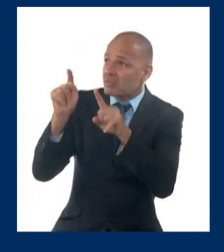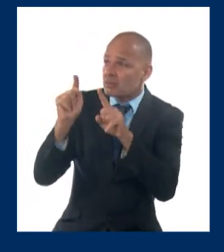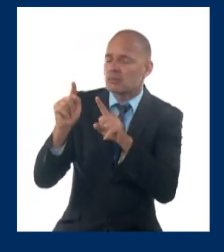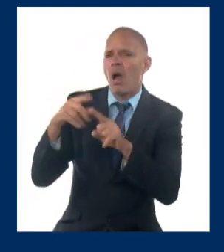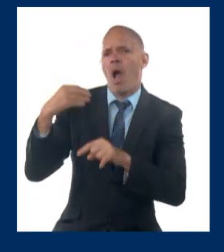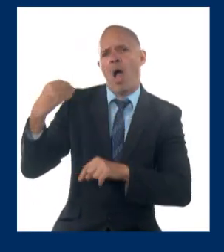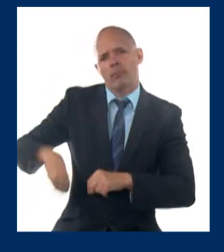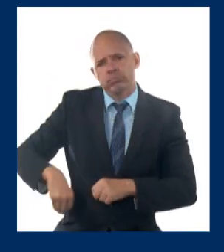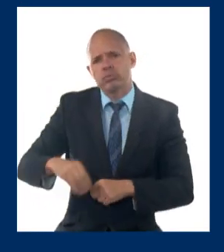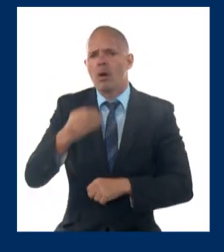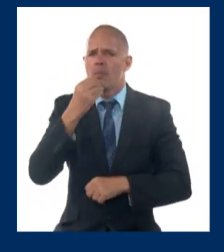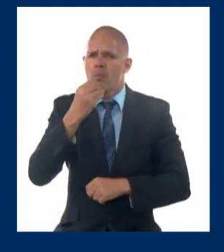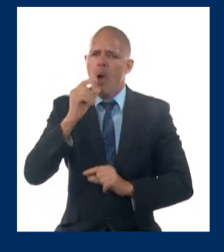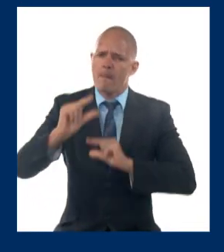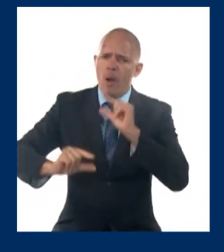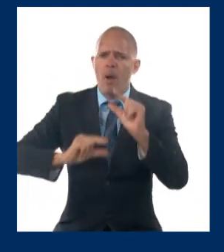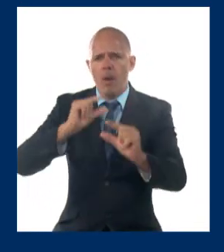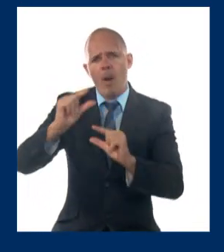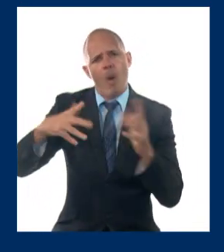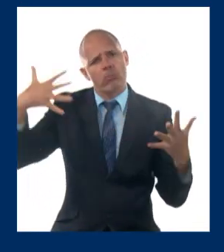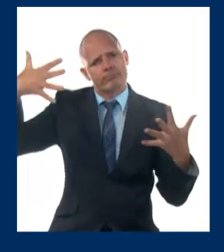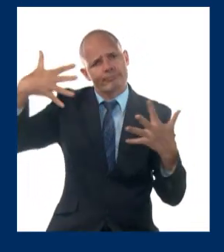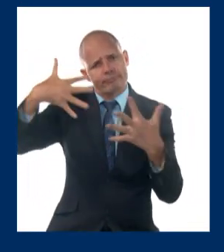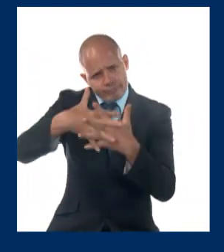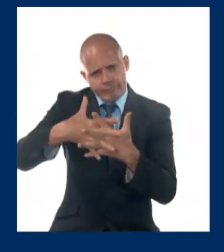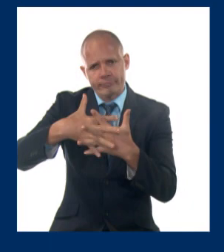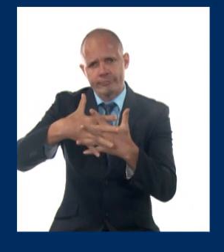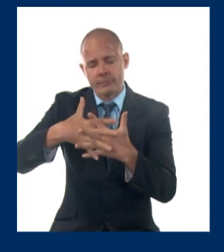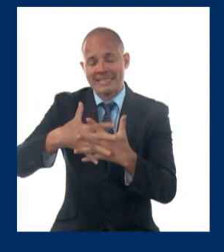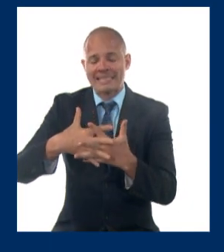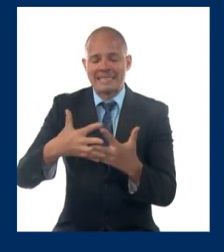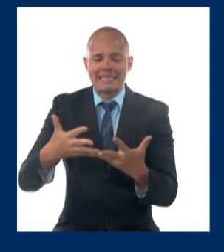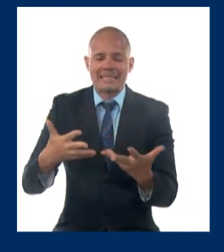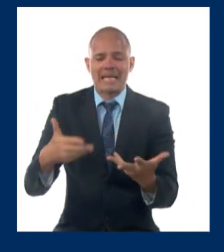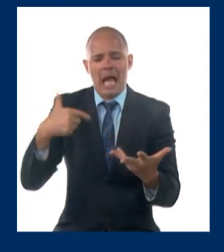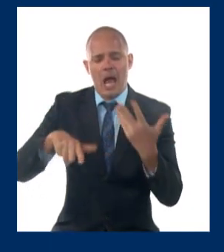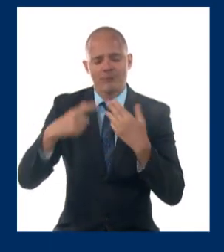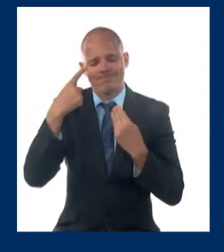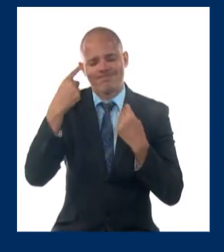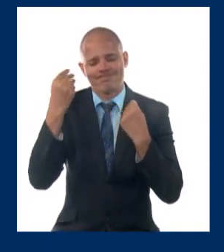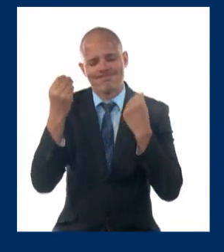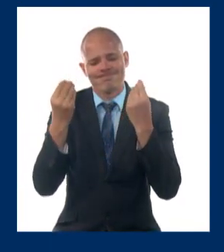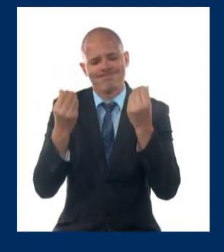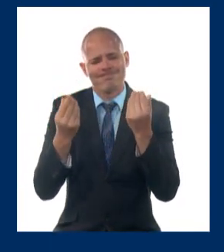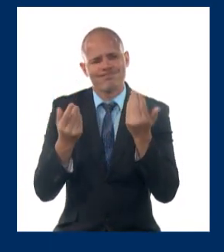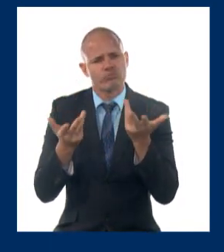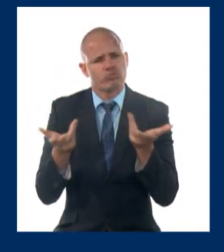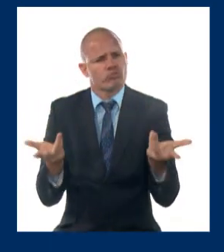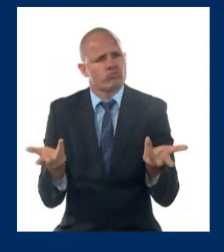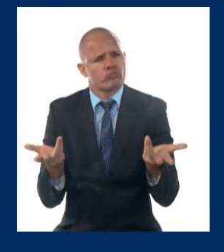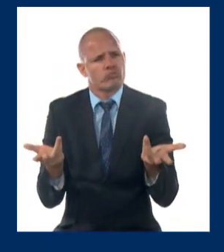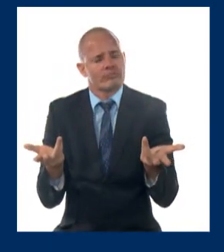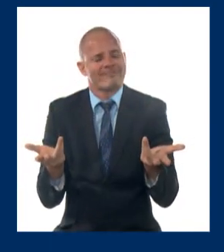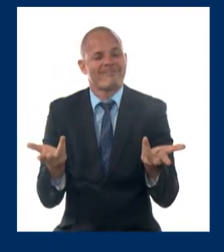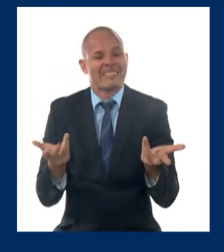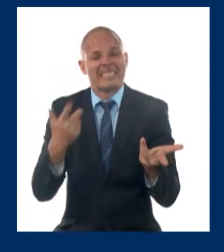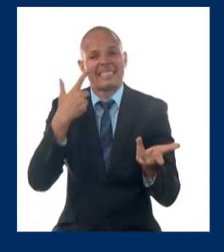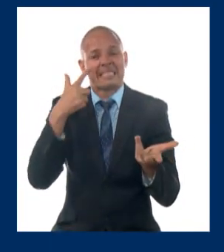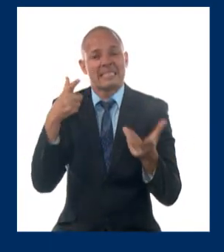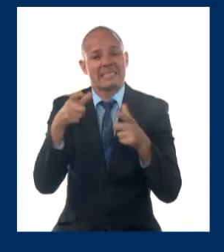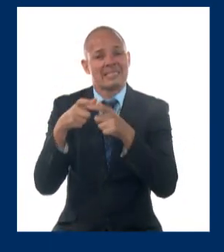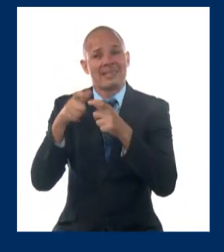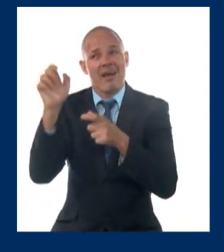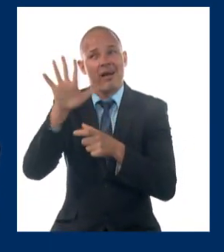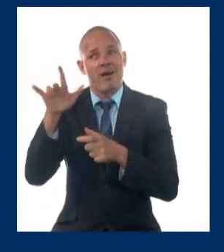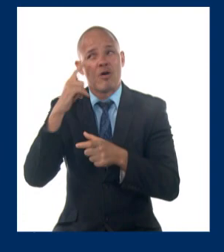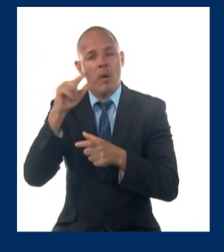cambiar ese escenario, pero hay razones para preocuparse. La falta de transparencia y la conducta